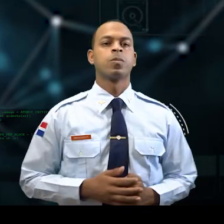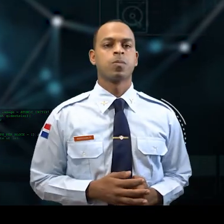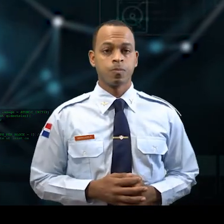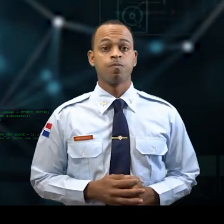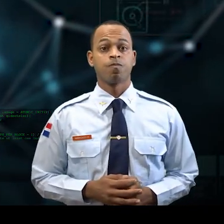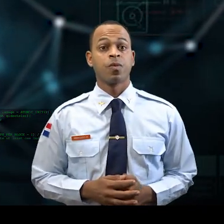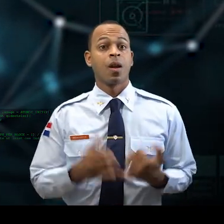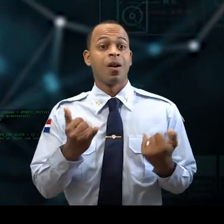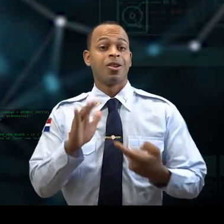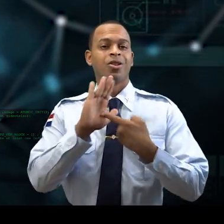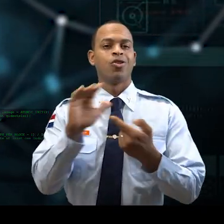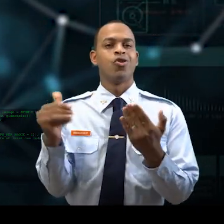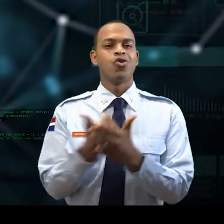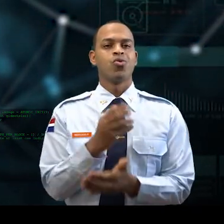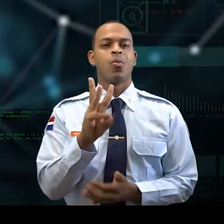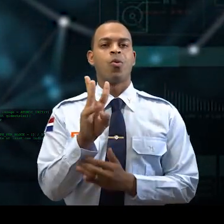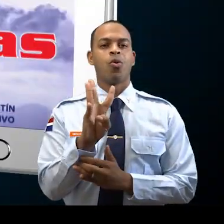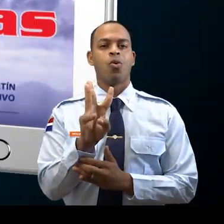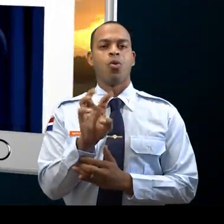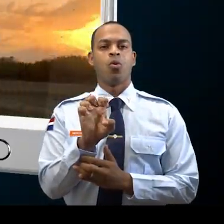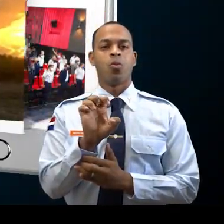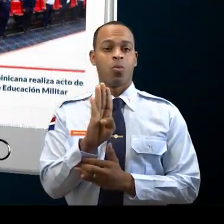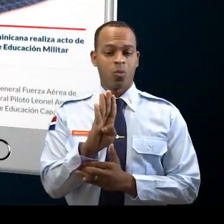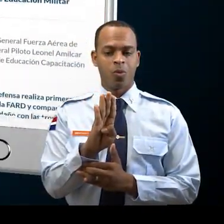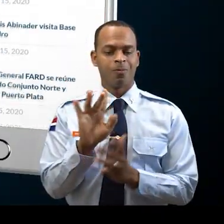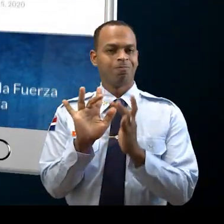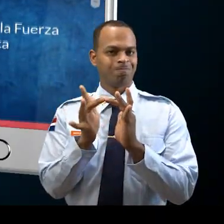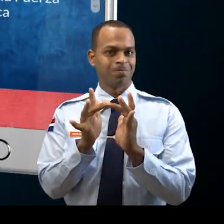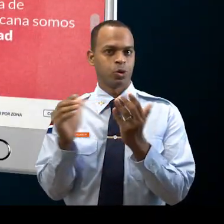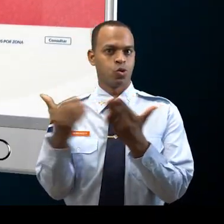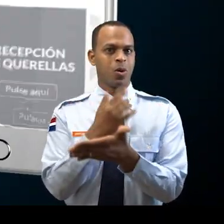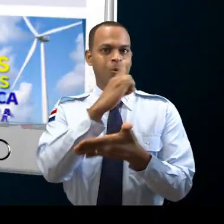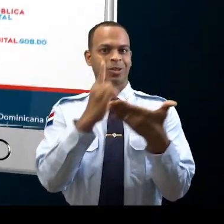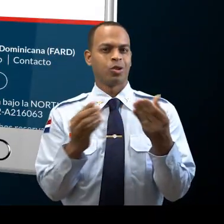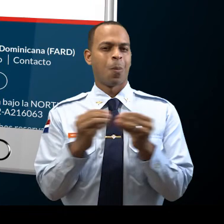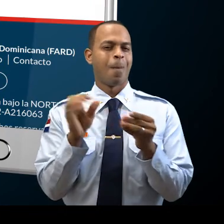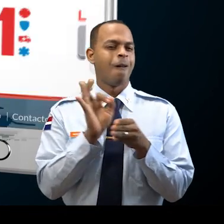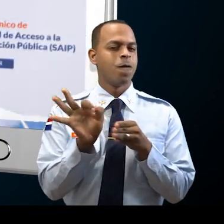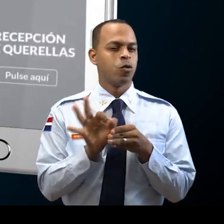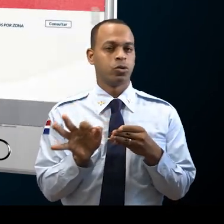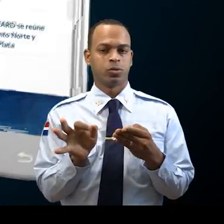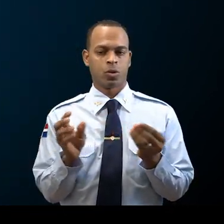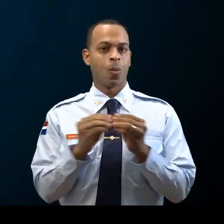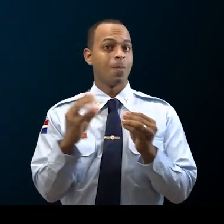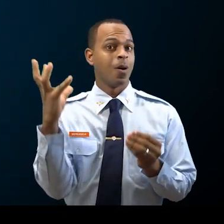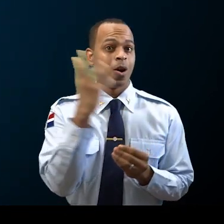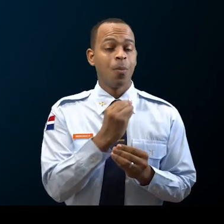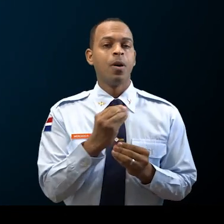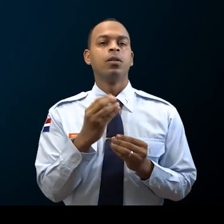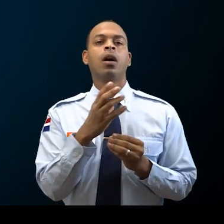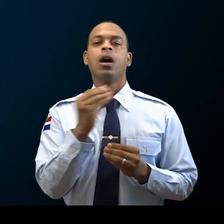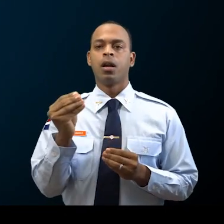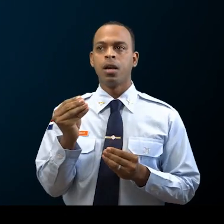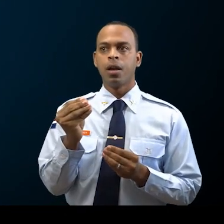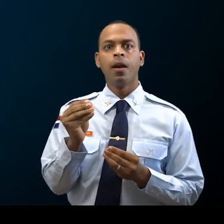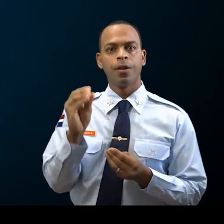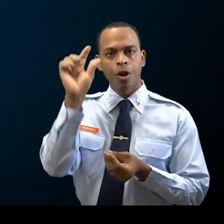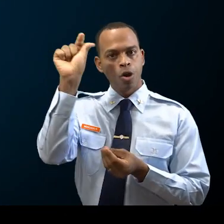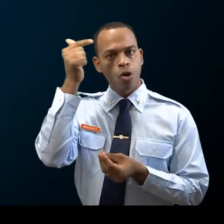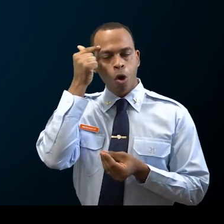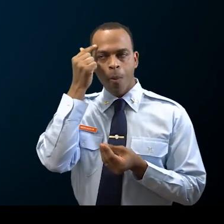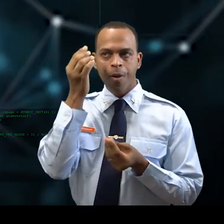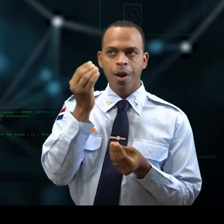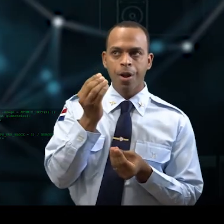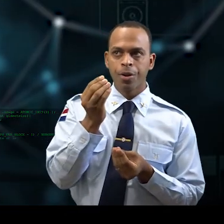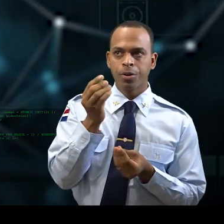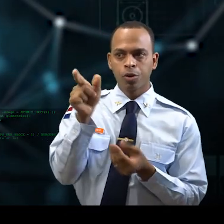Te presentamos nuestro nuevo portal web, con nuevo diseño, más funcional, más atractivo y respetando las normativas de los